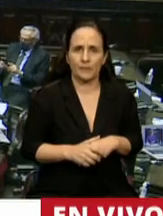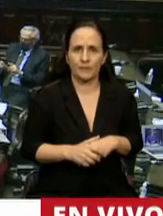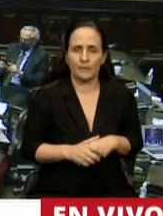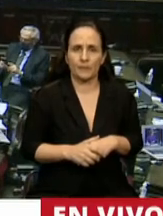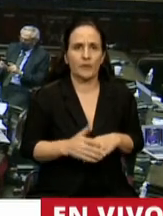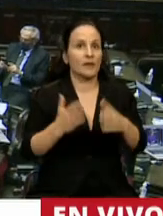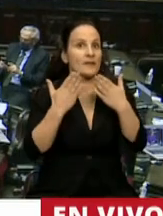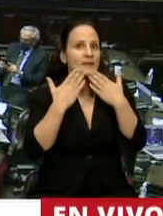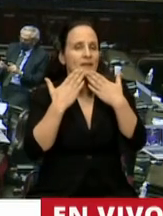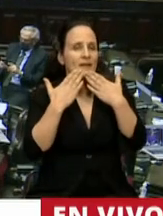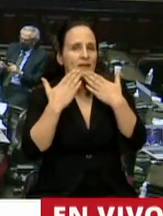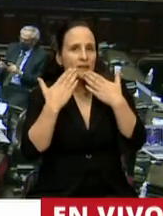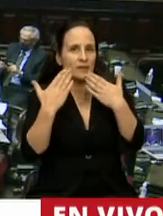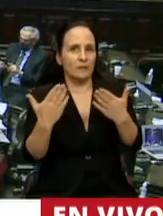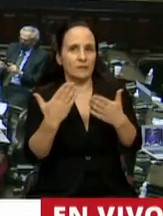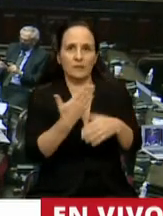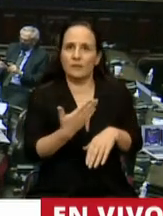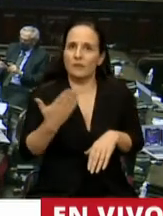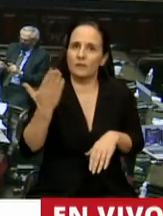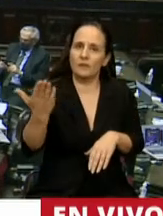Gracias, señora Presidenta.